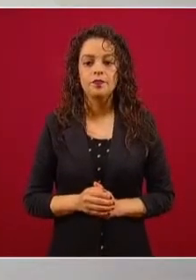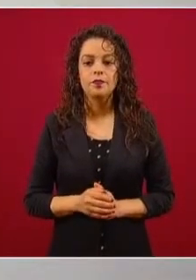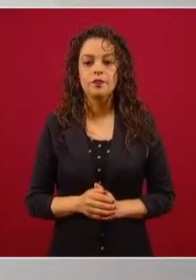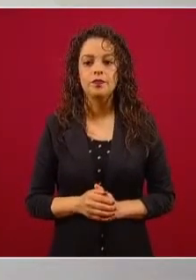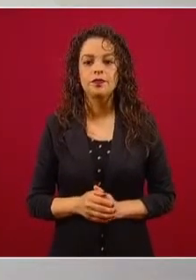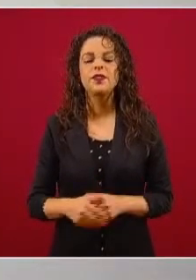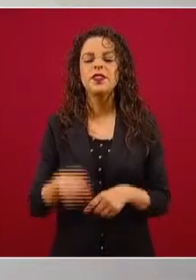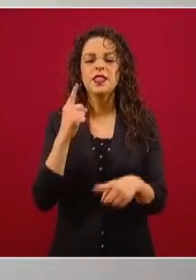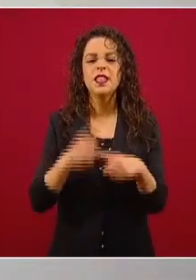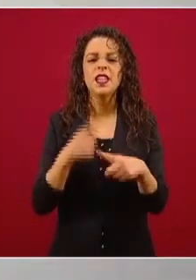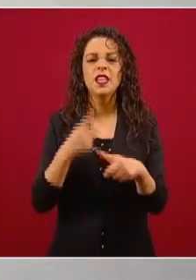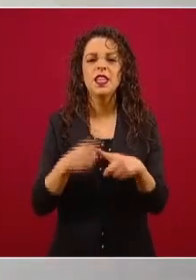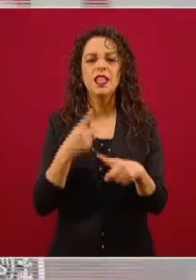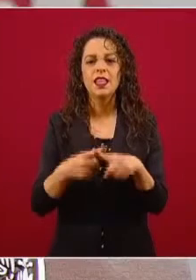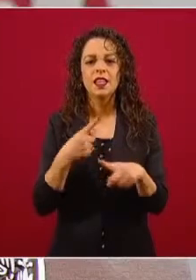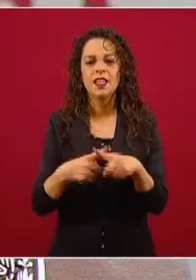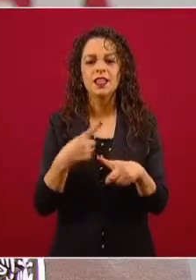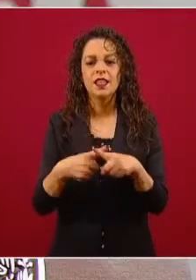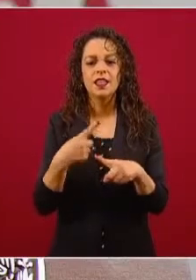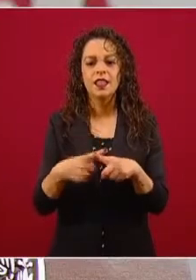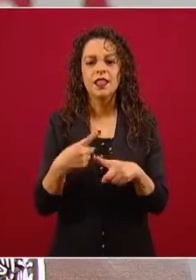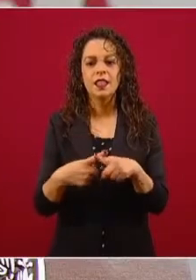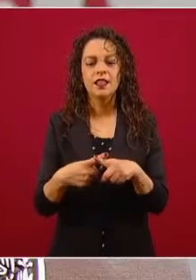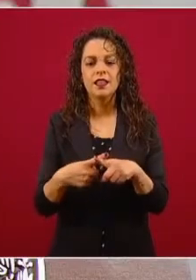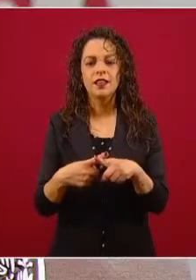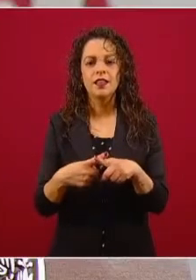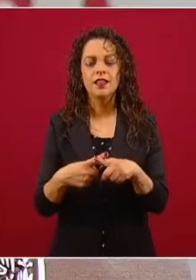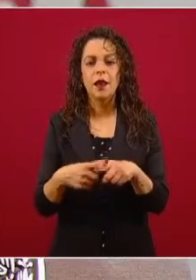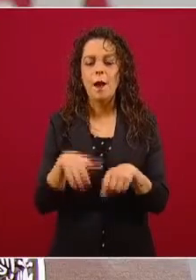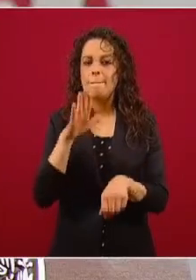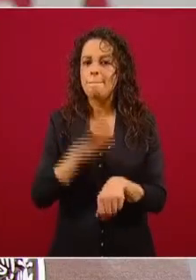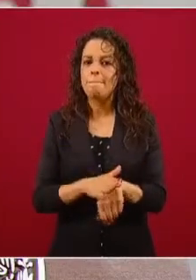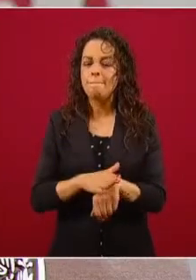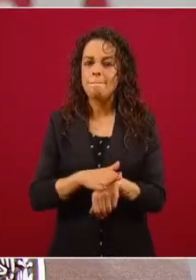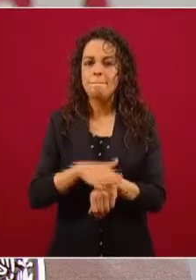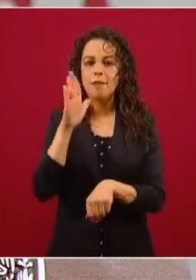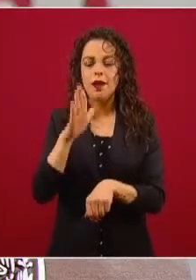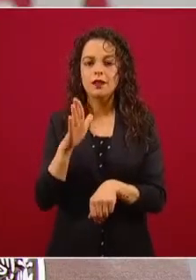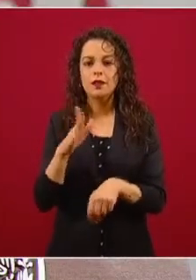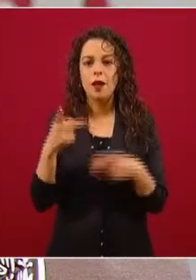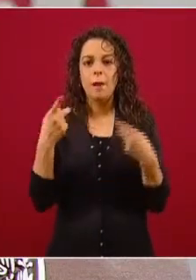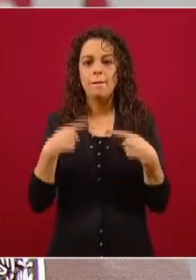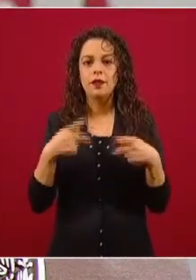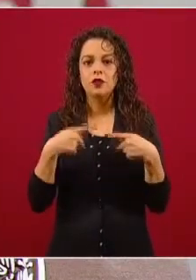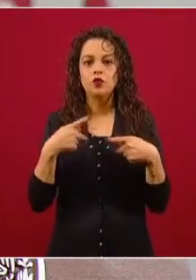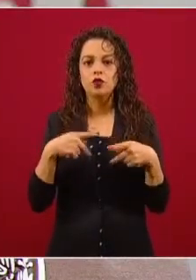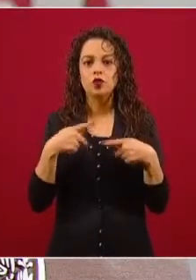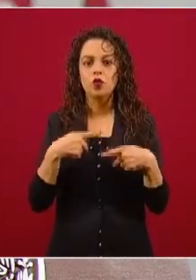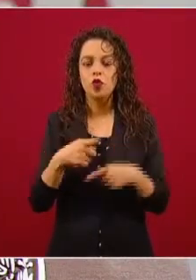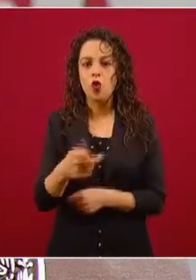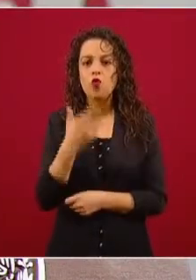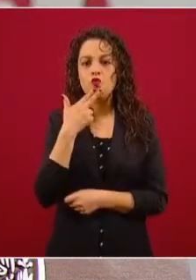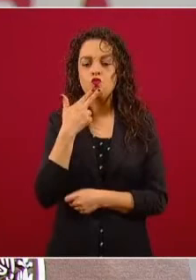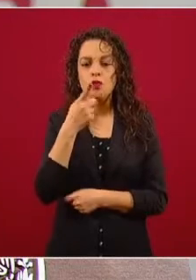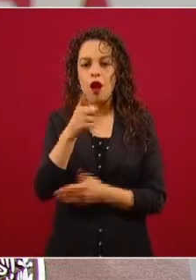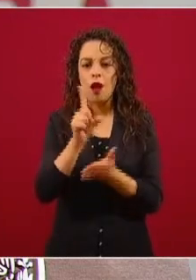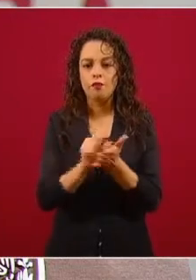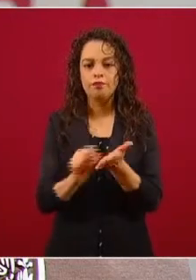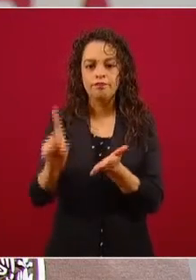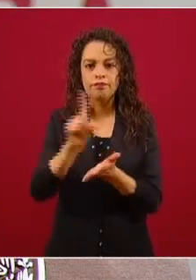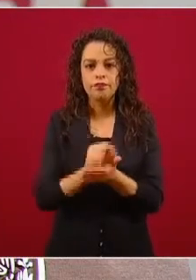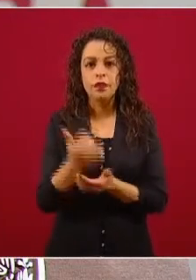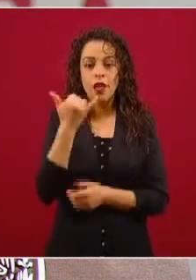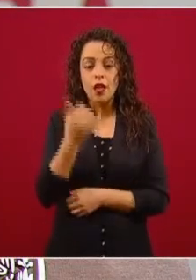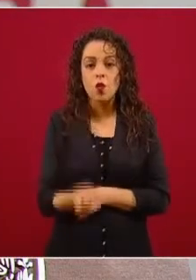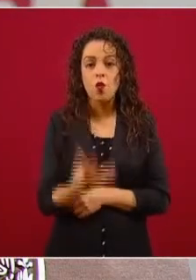sus principales clientes en México y cuánto invierten